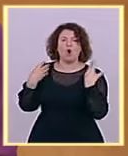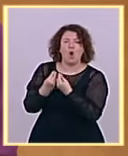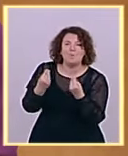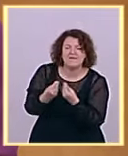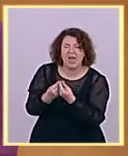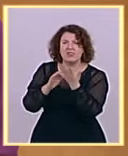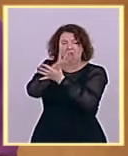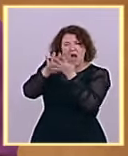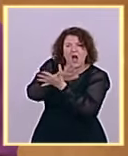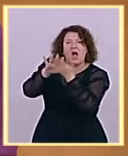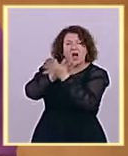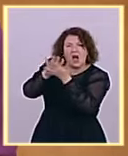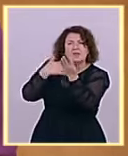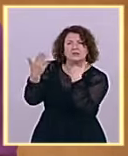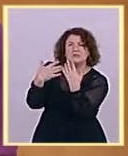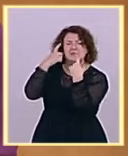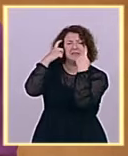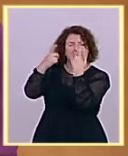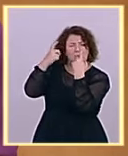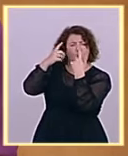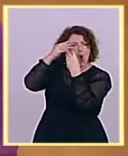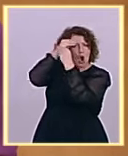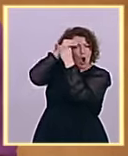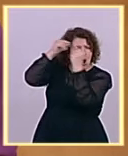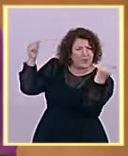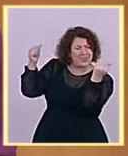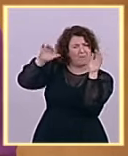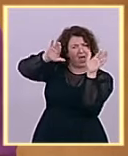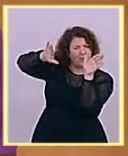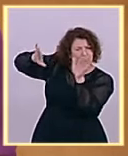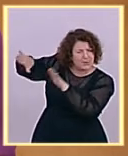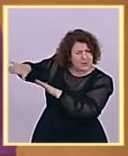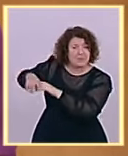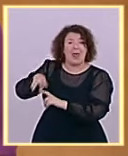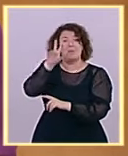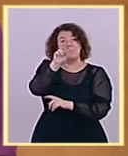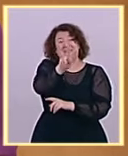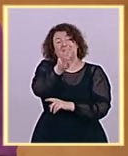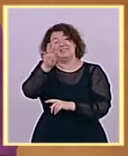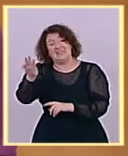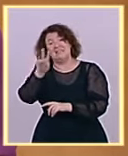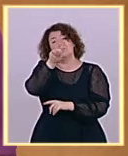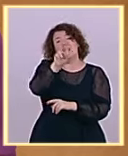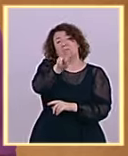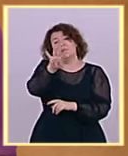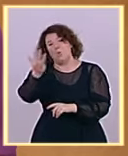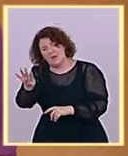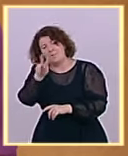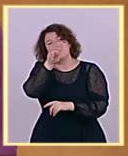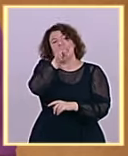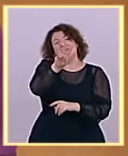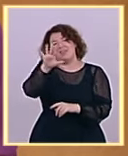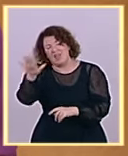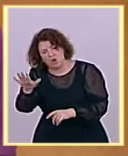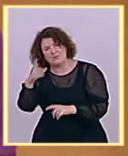para que el año 2023, 2024, 2025 no nos retrotraiga al año